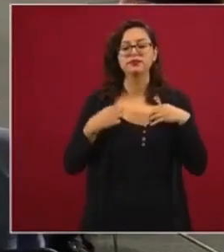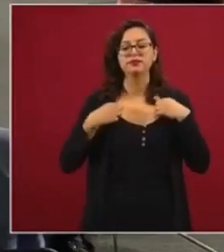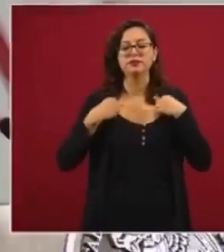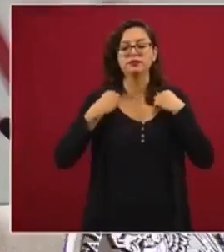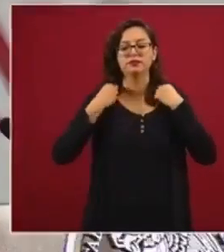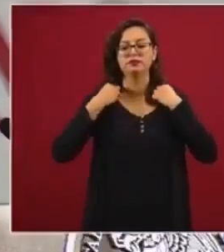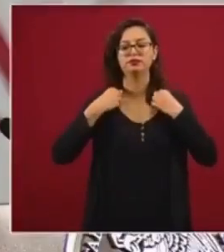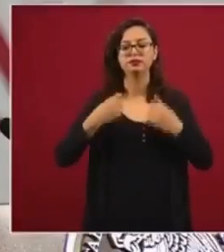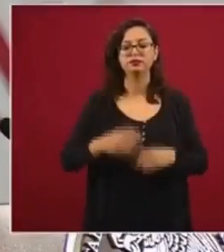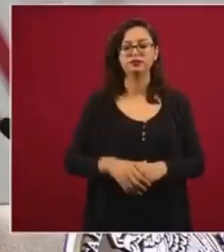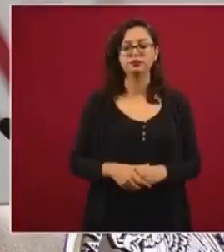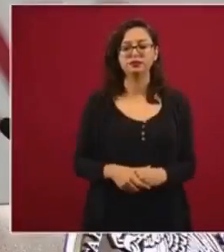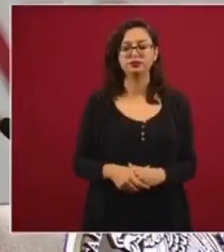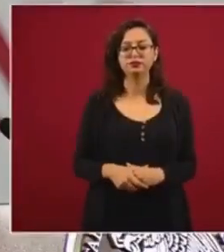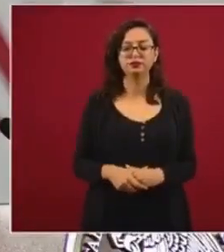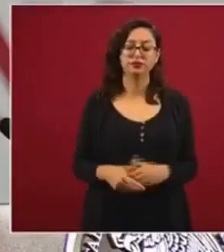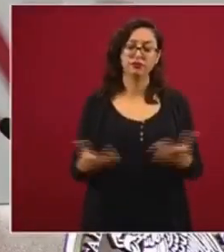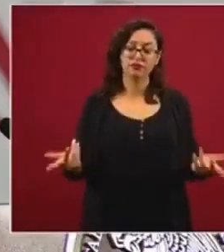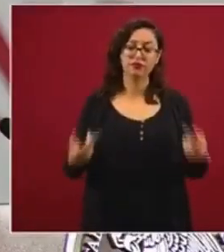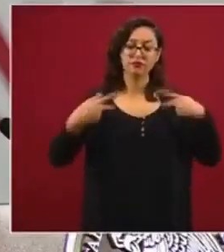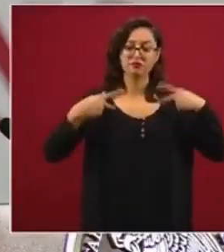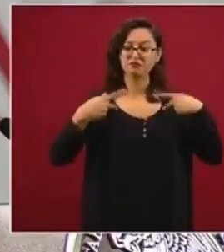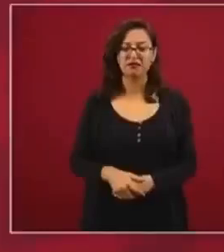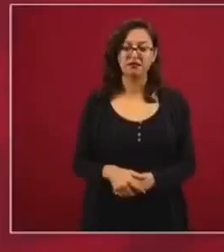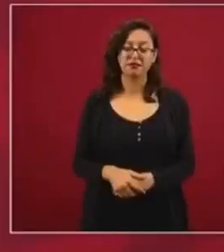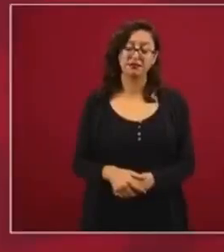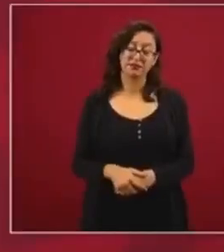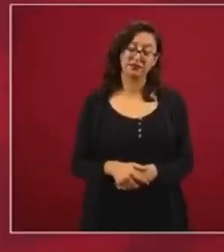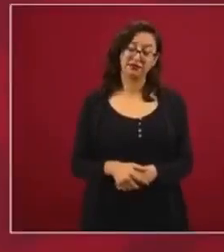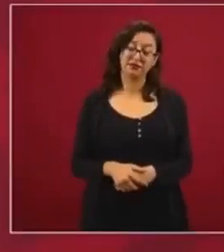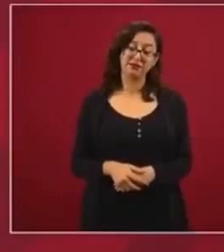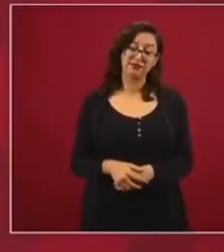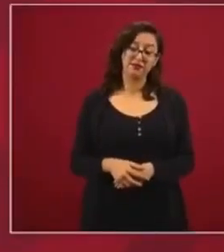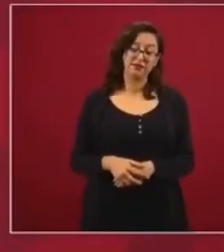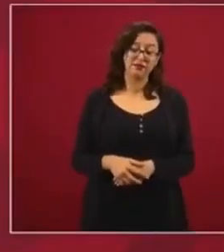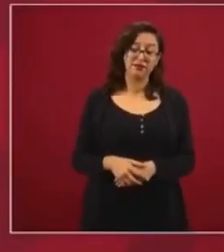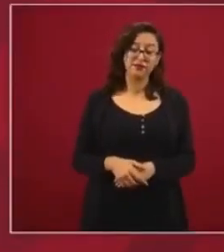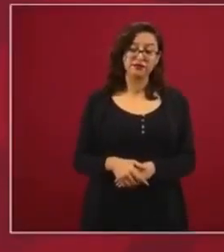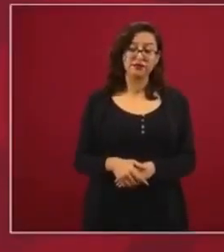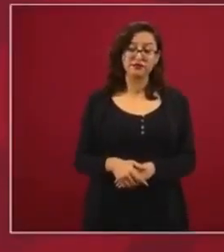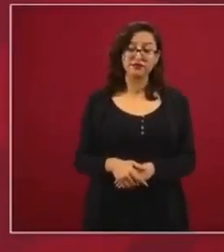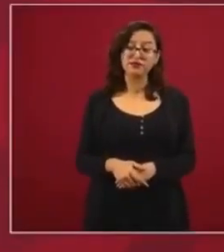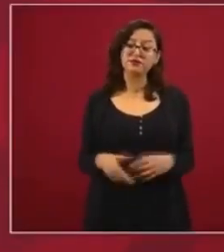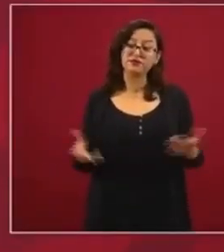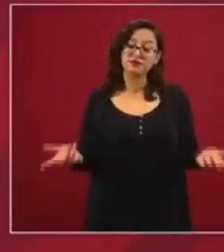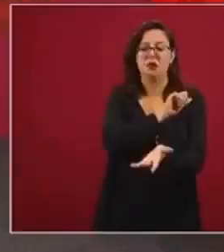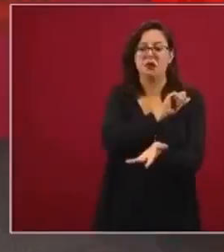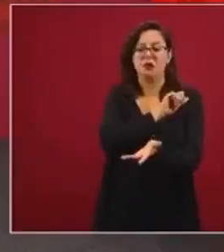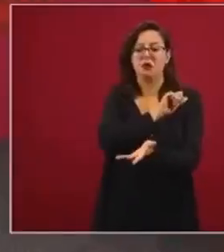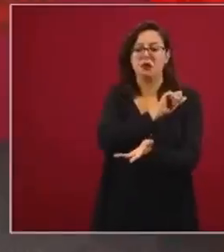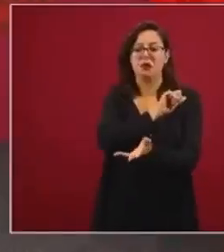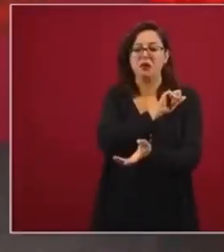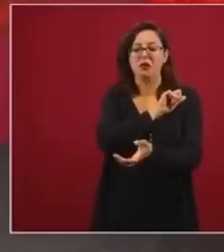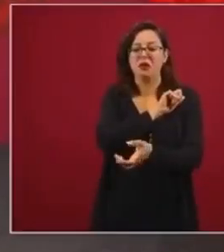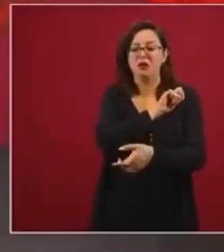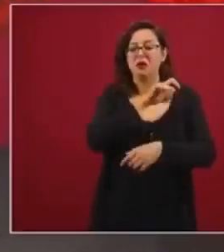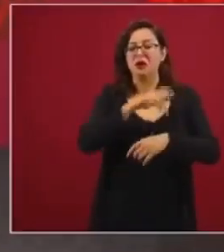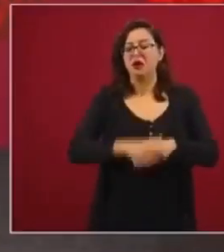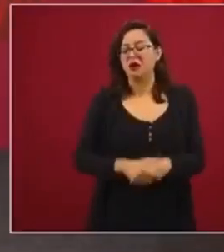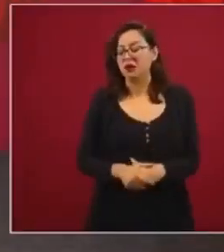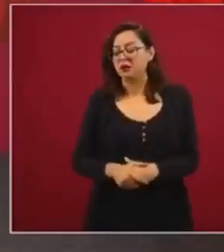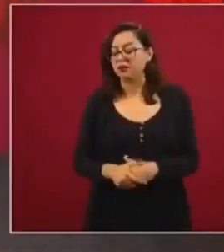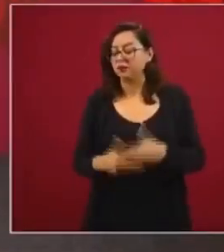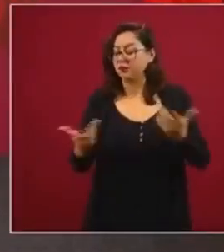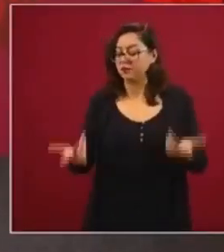pueblo no debe de recibir nada. Pues fue aquello que inventaron de que en vez de